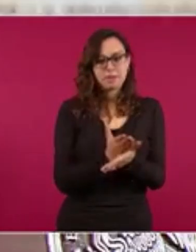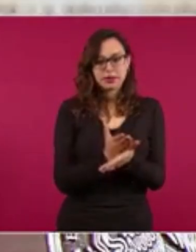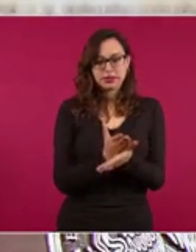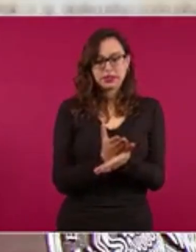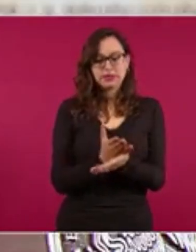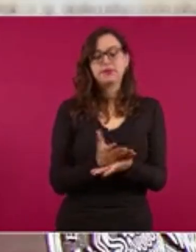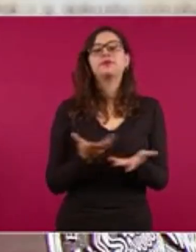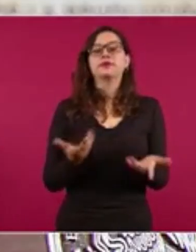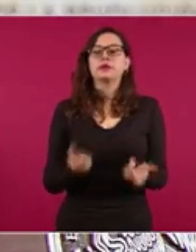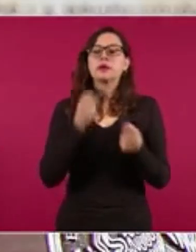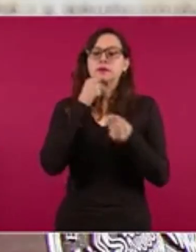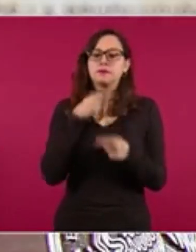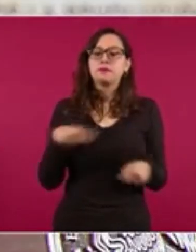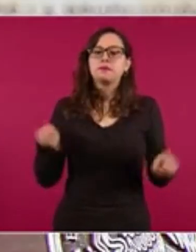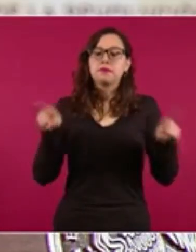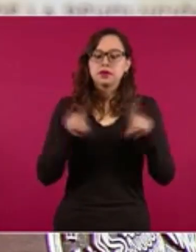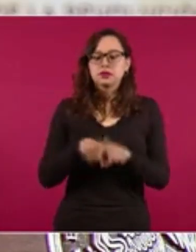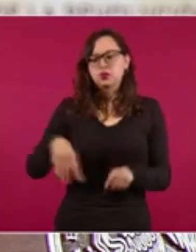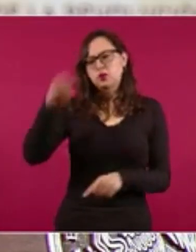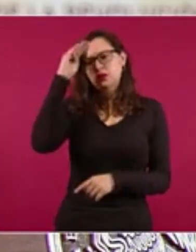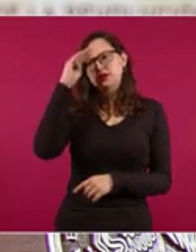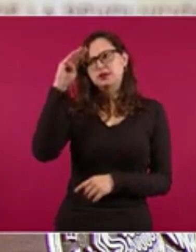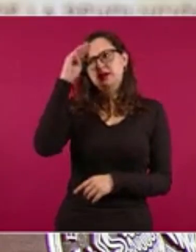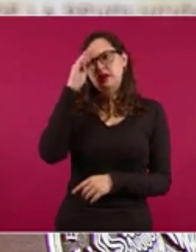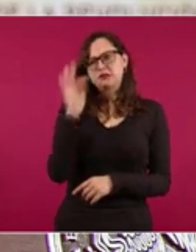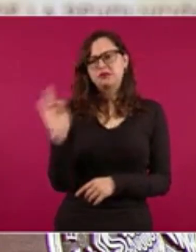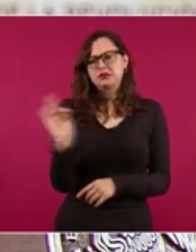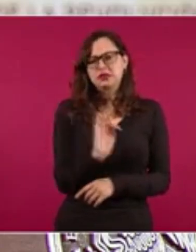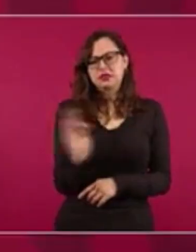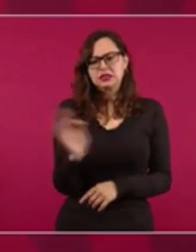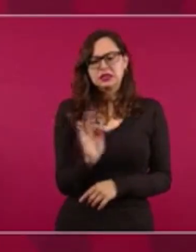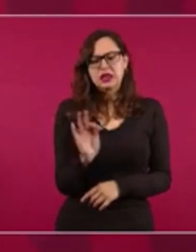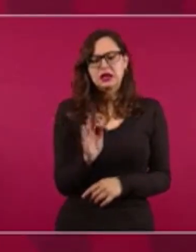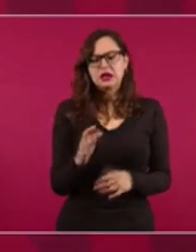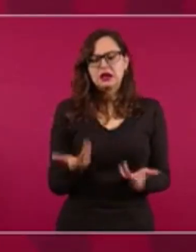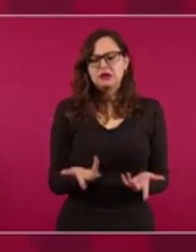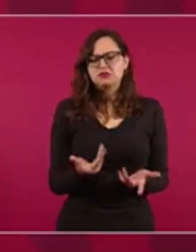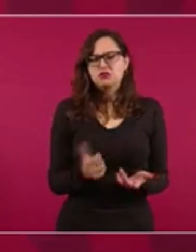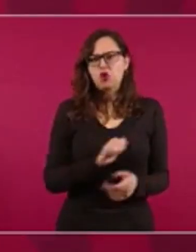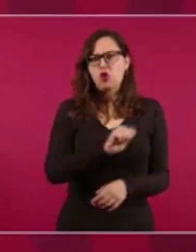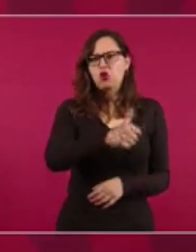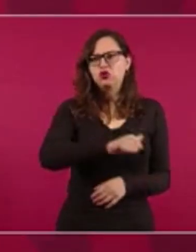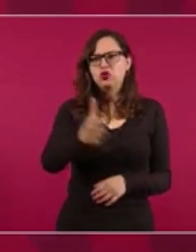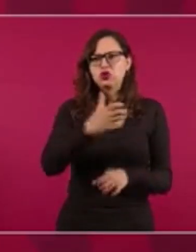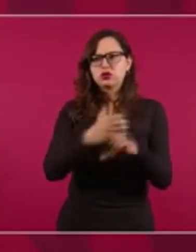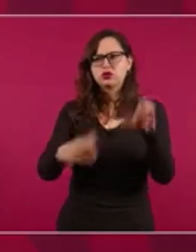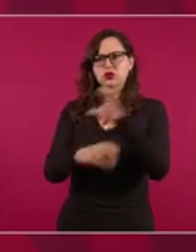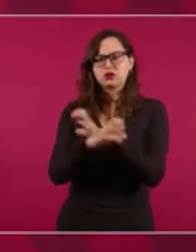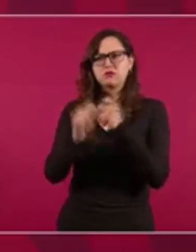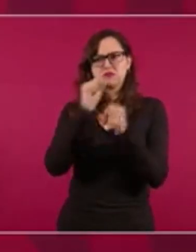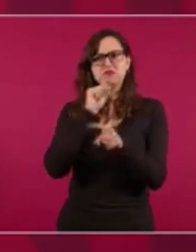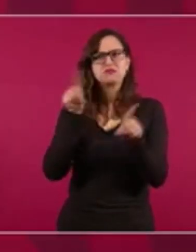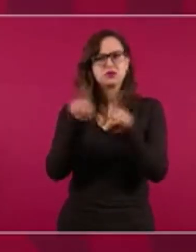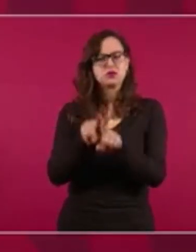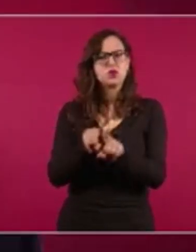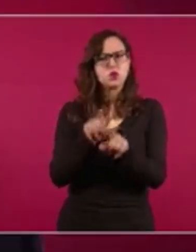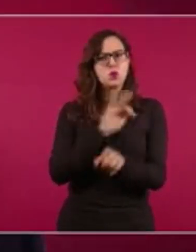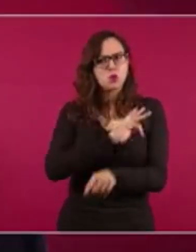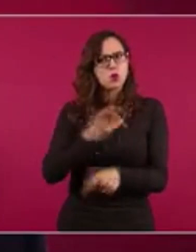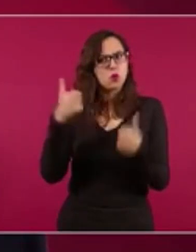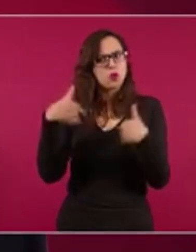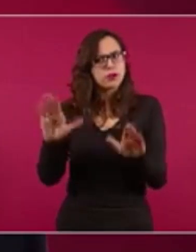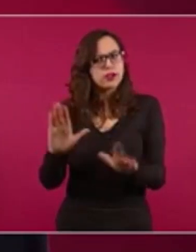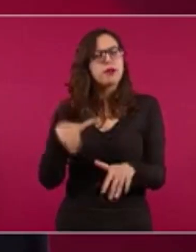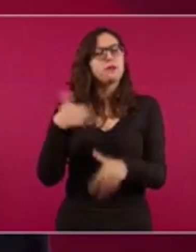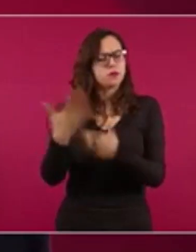necesidad de extender esta limitación a otros productos. Actualmente, el precio máximo promedio de la